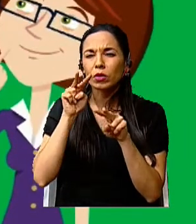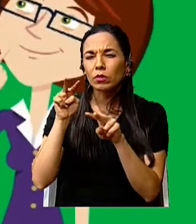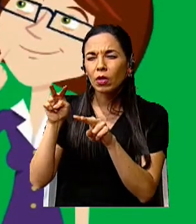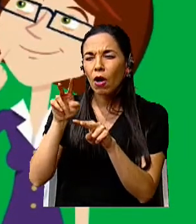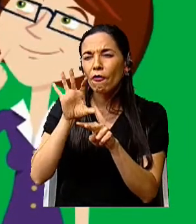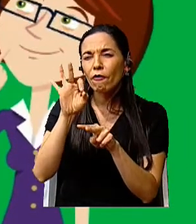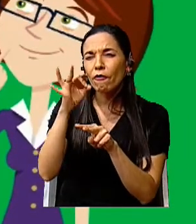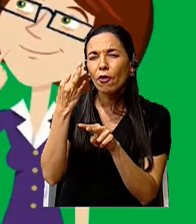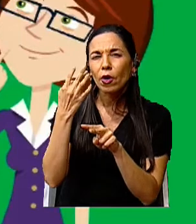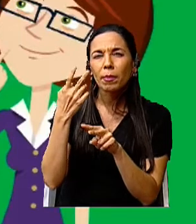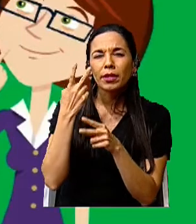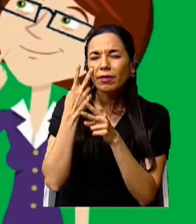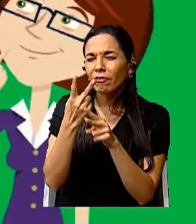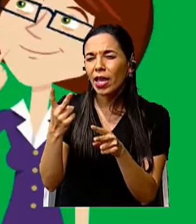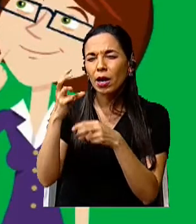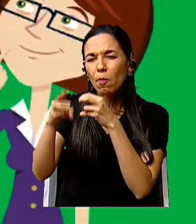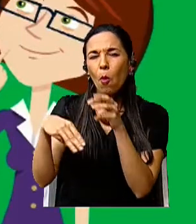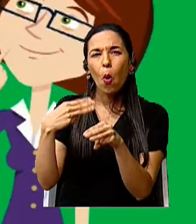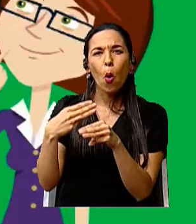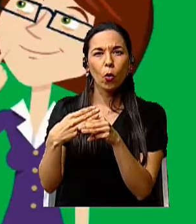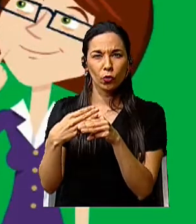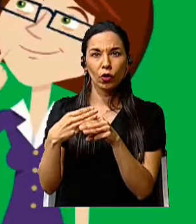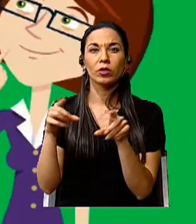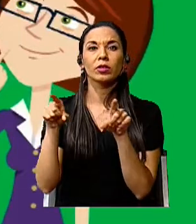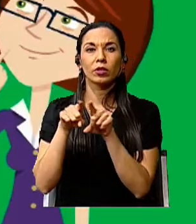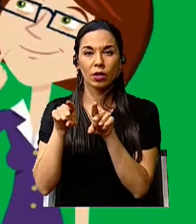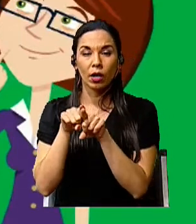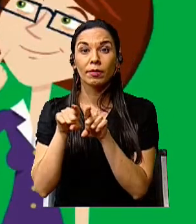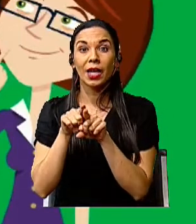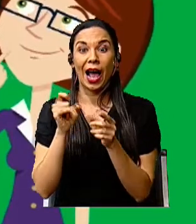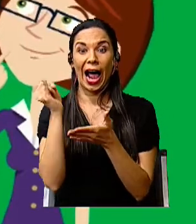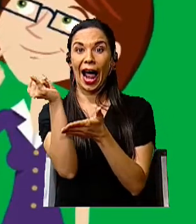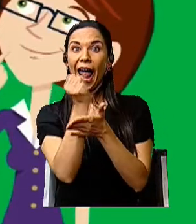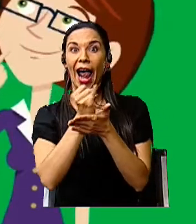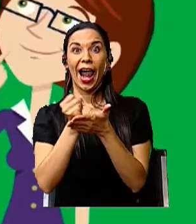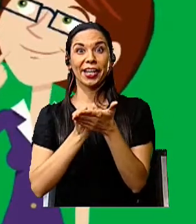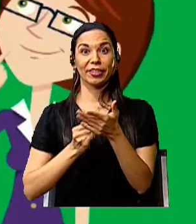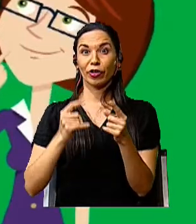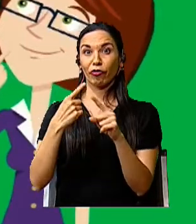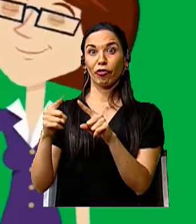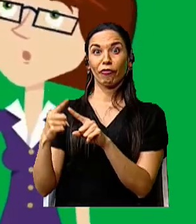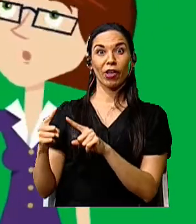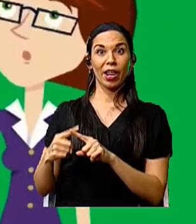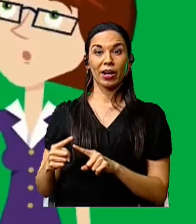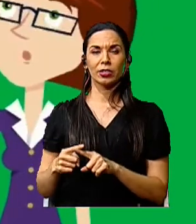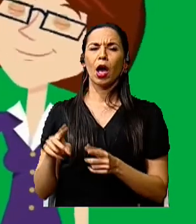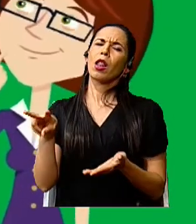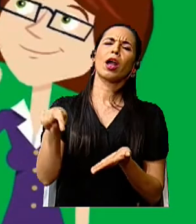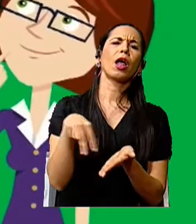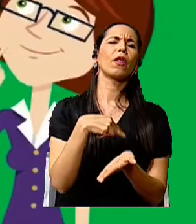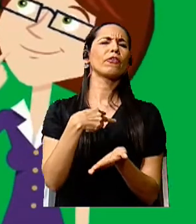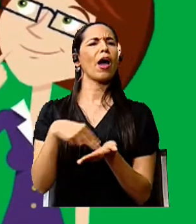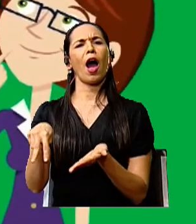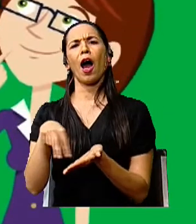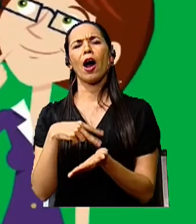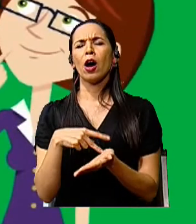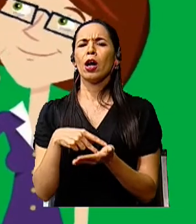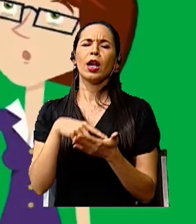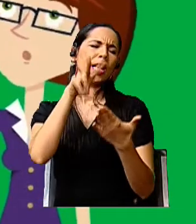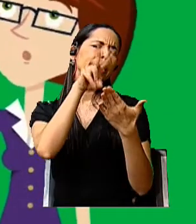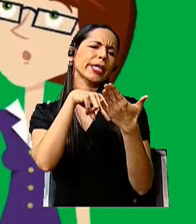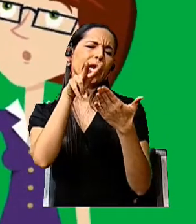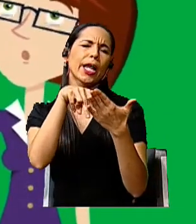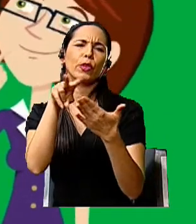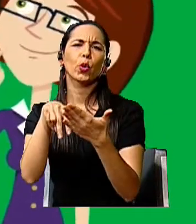formas de ver el mundo. Podemos también encontrar ciertas artes, por ejemplo, la danza, literatura,